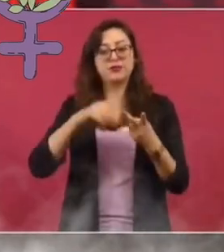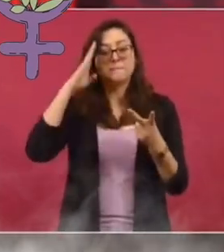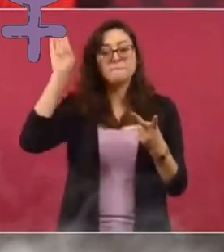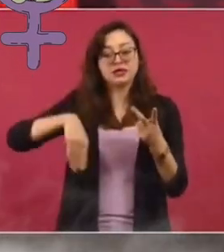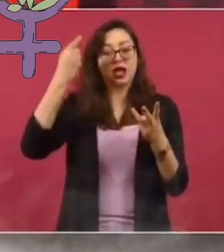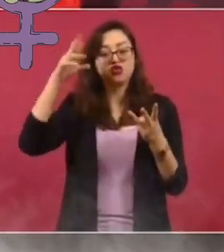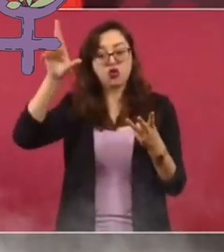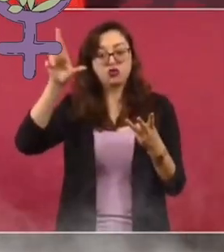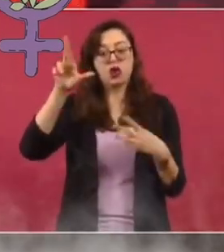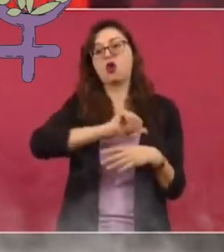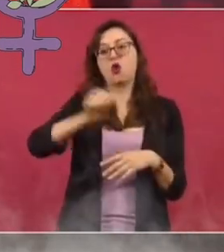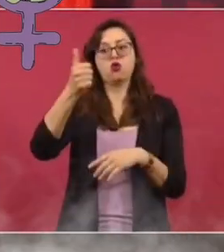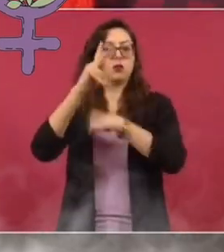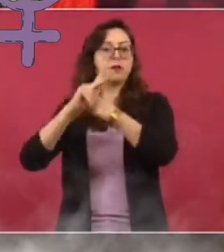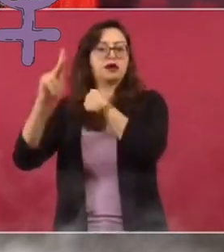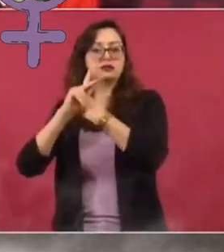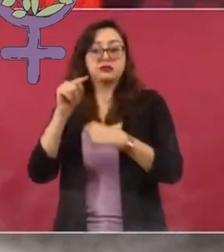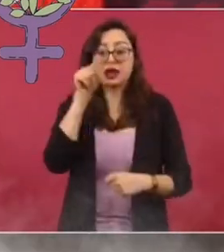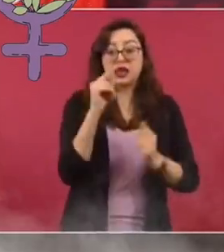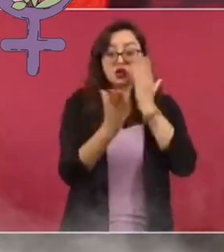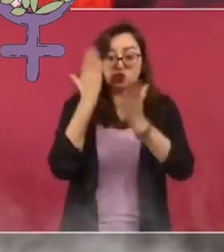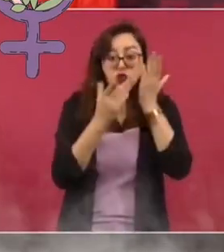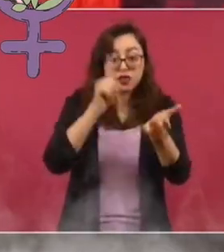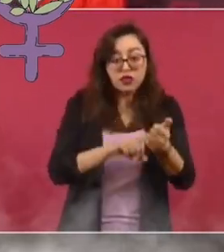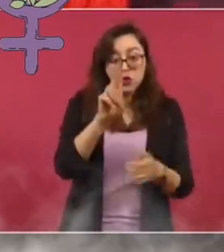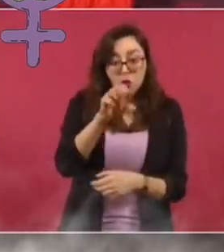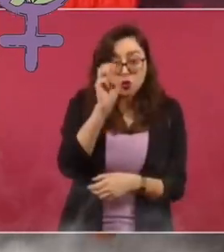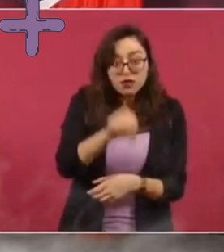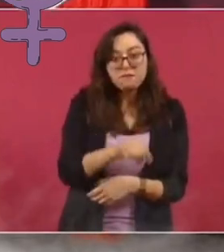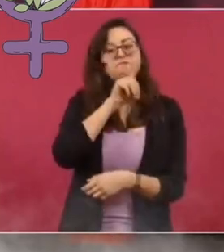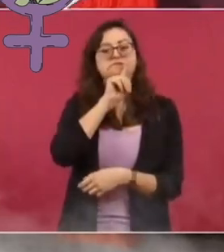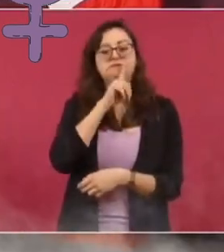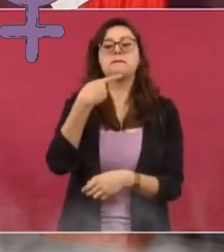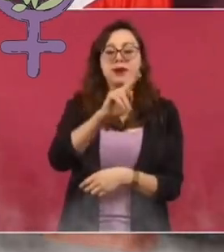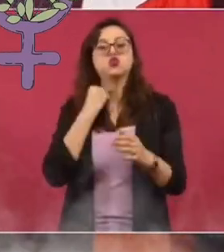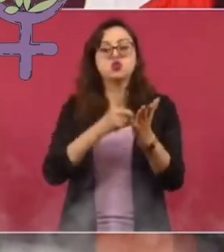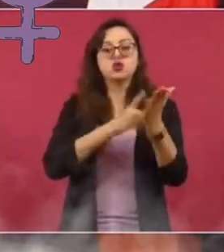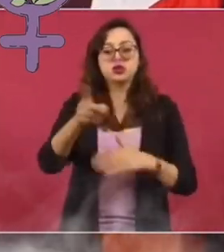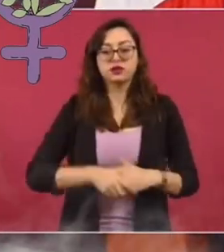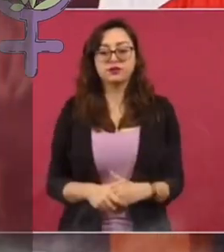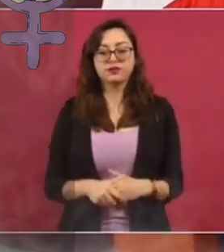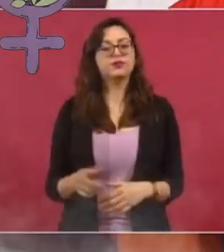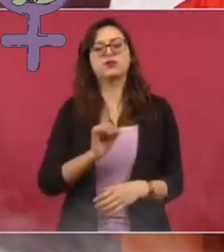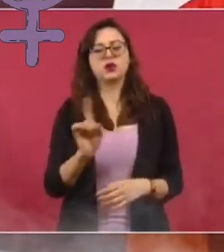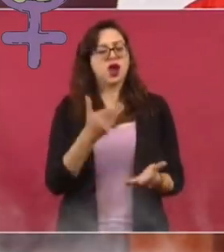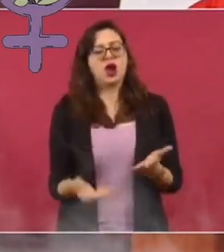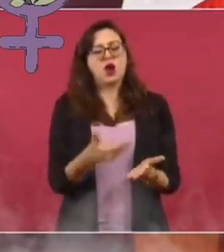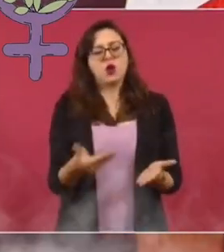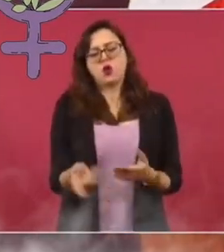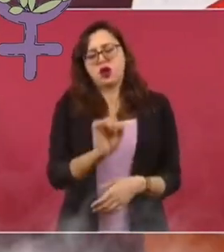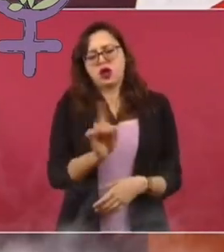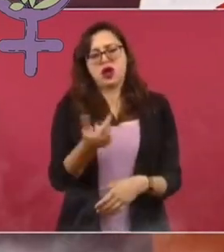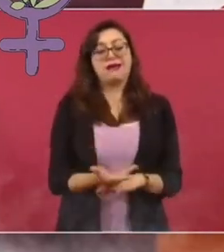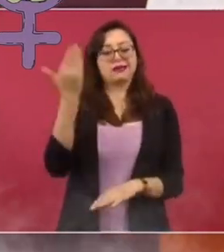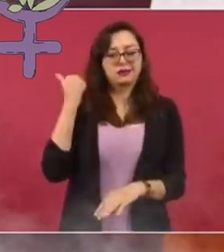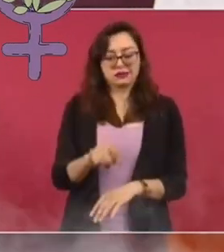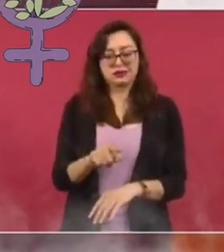en el extranjero. Pero no pasó por la UNAM. Y sin embargo, fue el director del Instituto de Jurídicas de la UNAM. La que es ahora, según él, es una